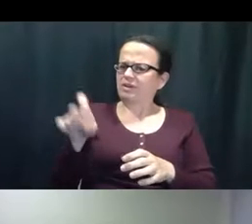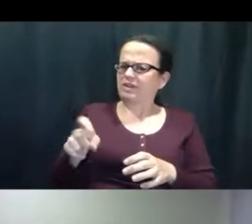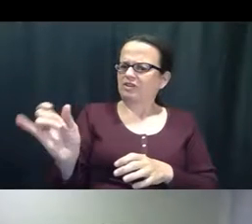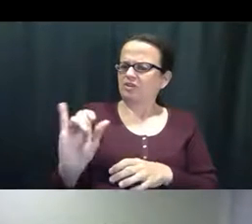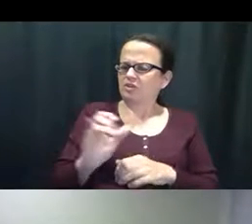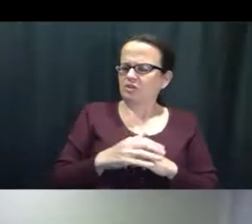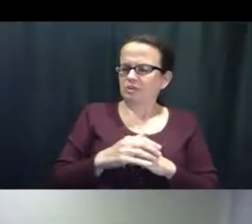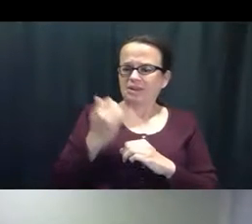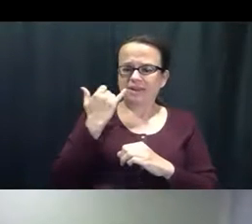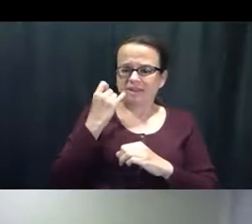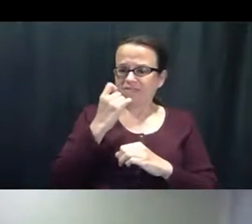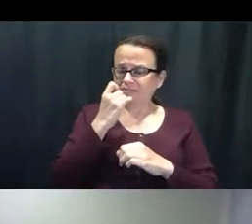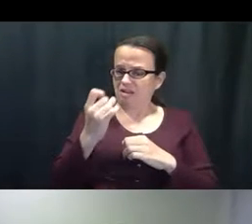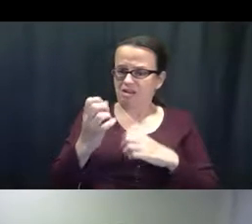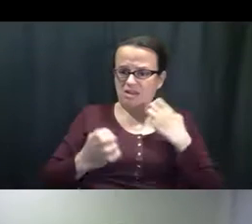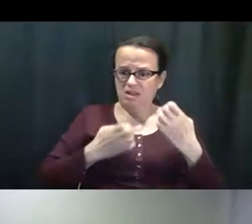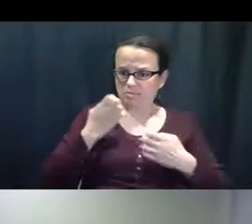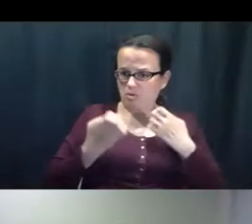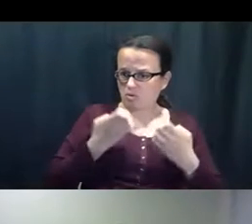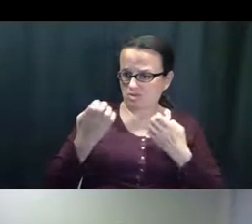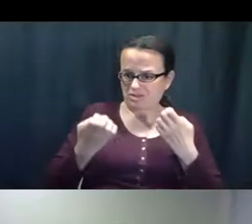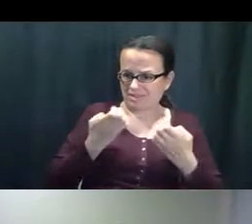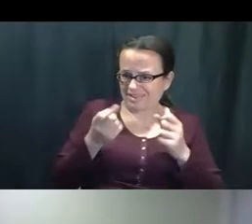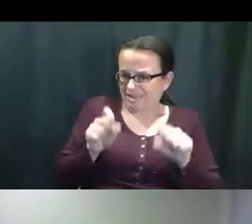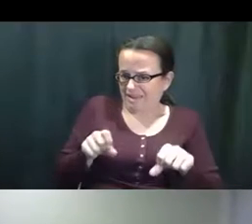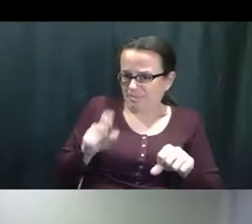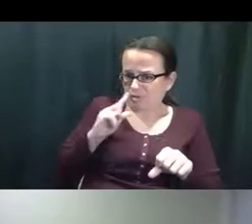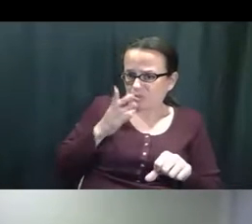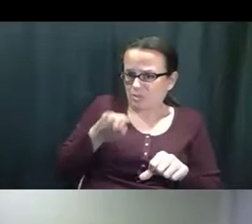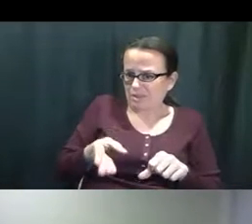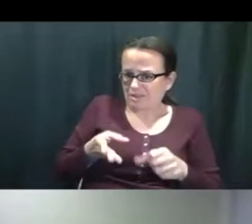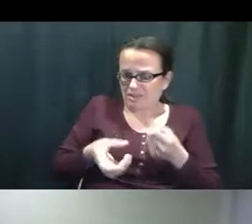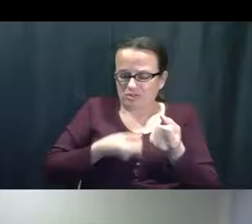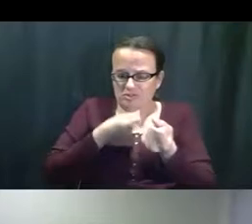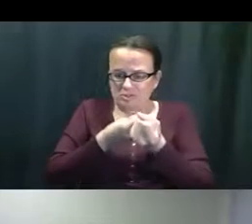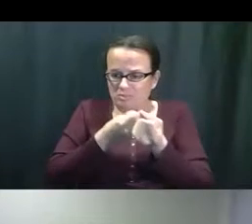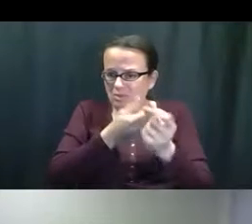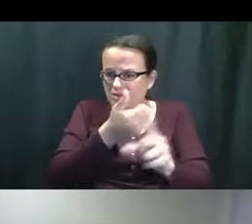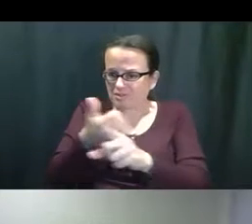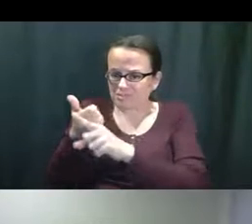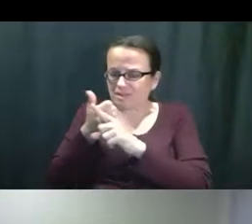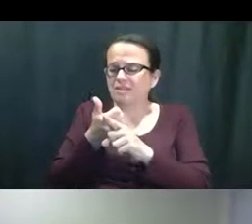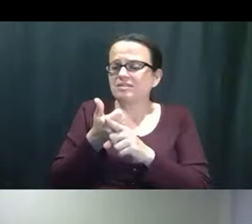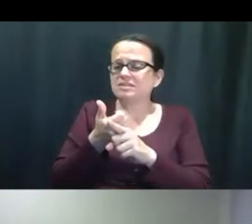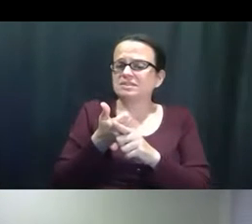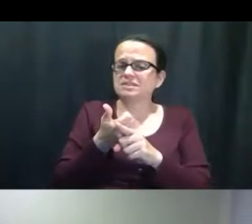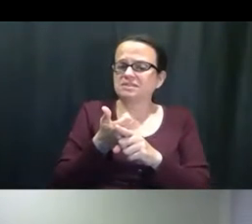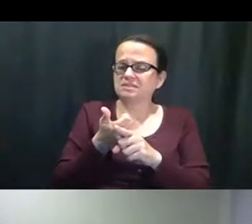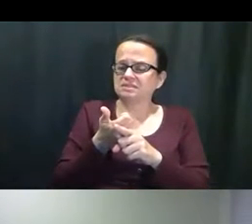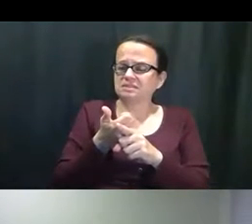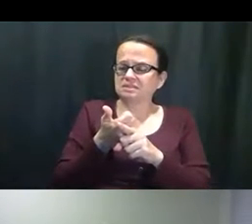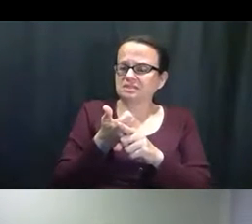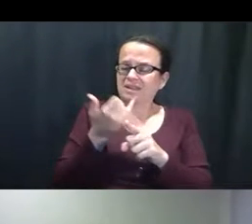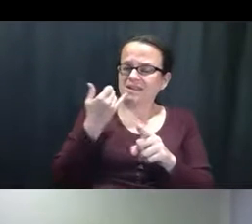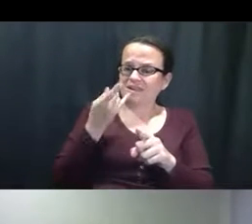hablar con ellos. Tiene que reconocer sus necesidades. Si usted no puede estar ahí. Para. Proberle